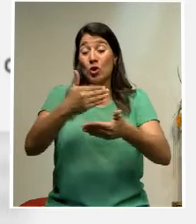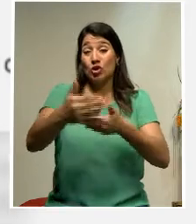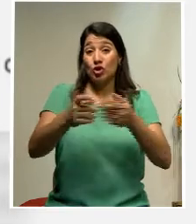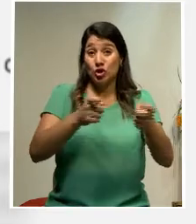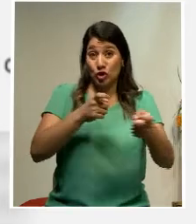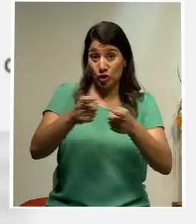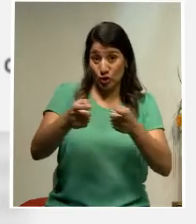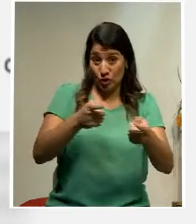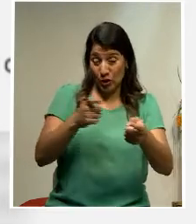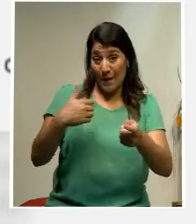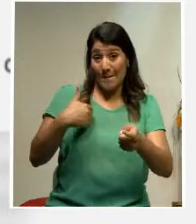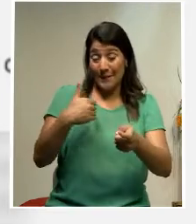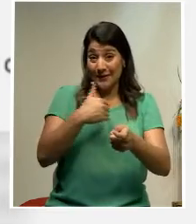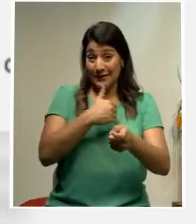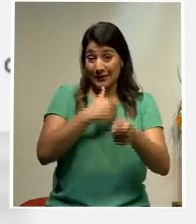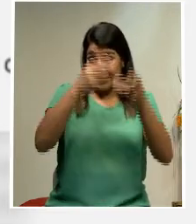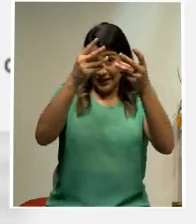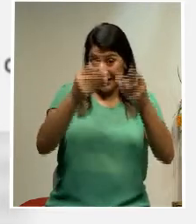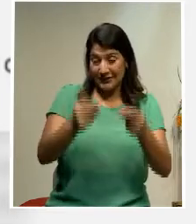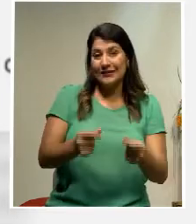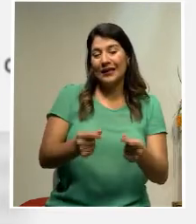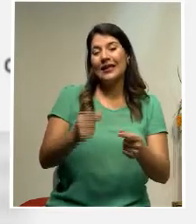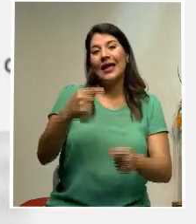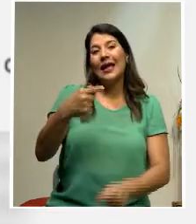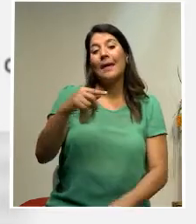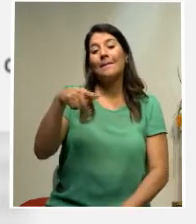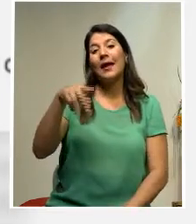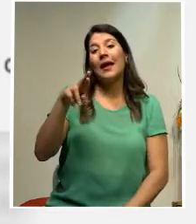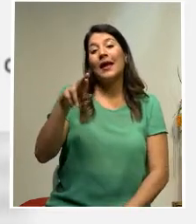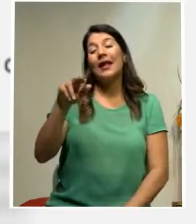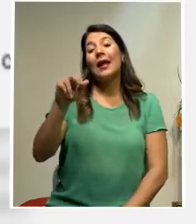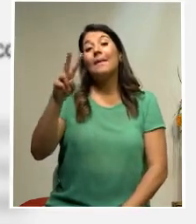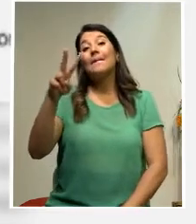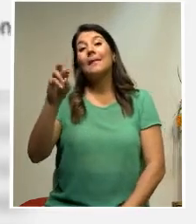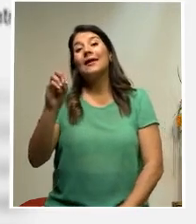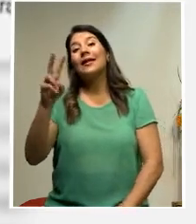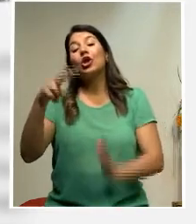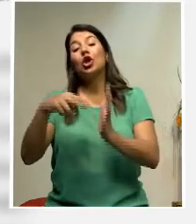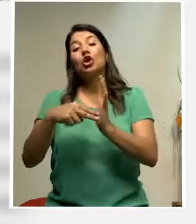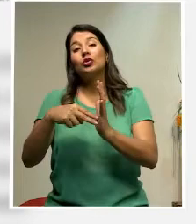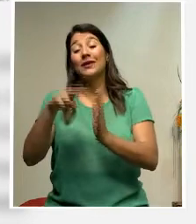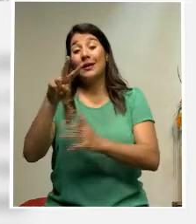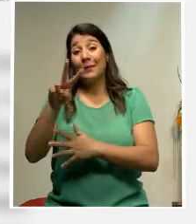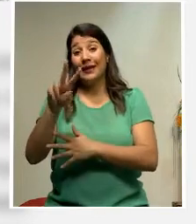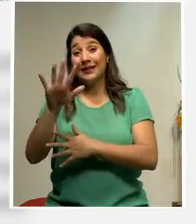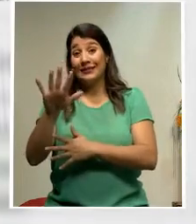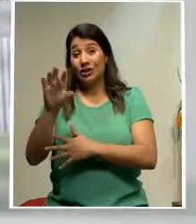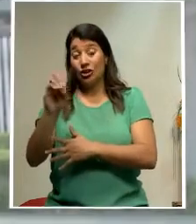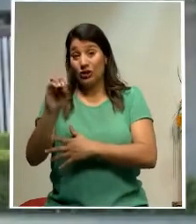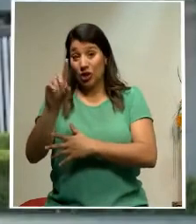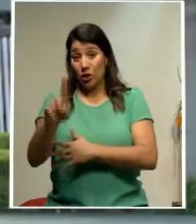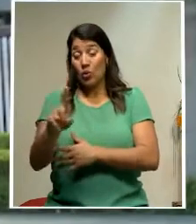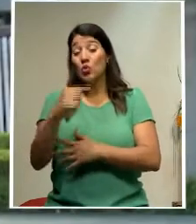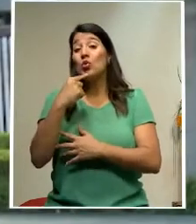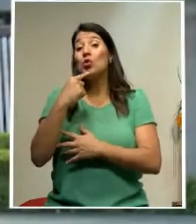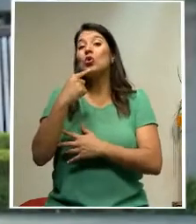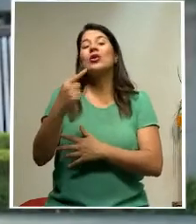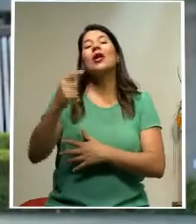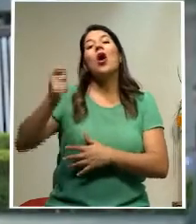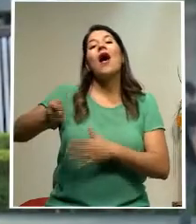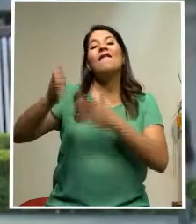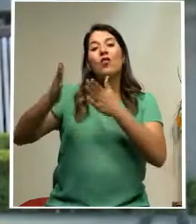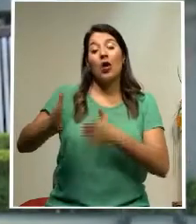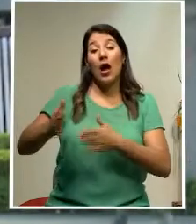la Hacienda Pública CGRPA 20-2025-01 sancionó a Alexander Cerda Rojas, abogado de la